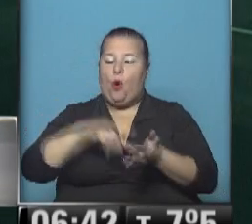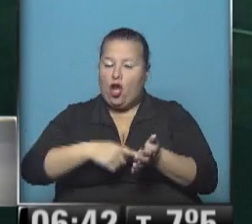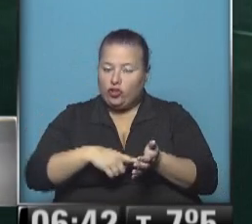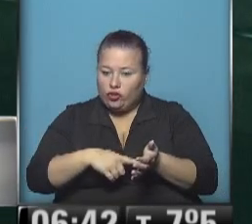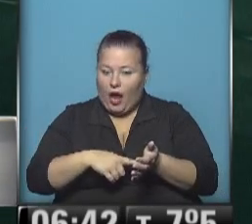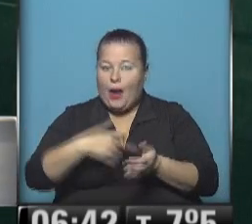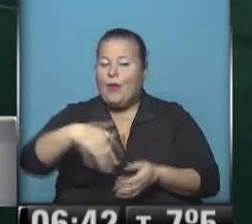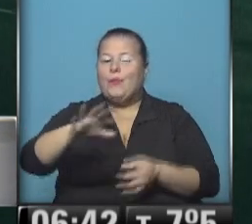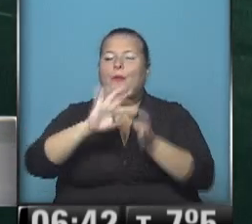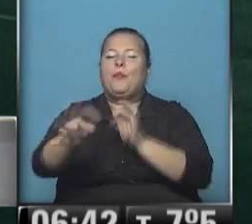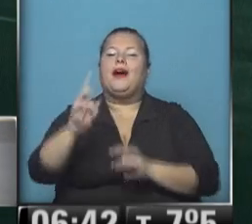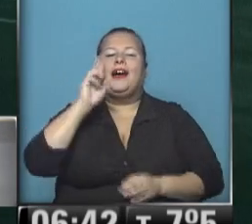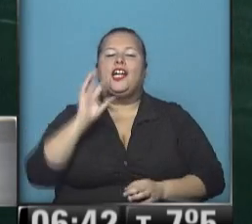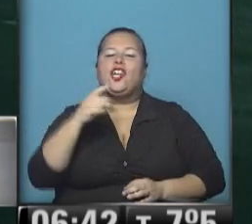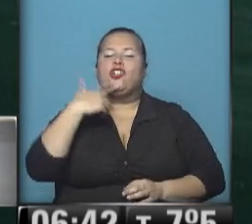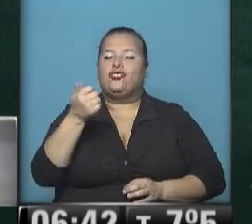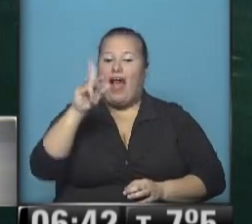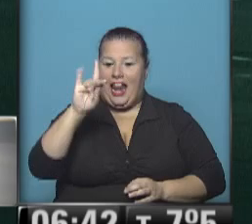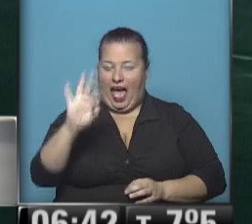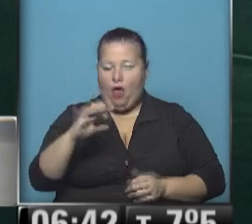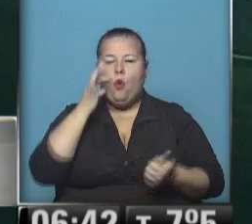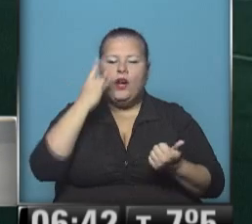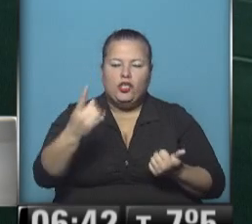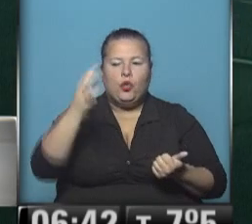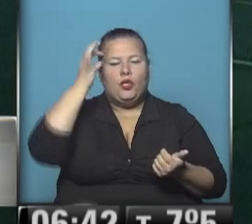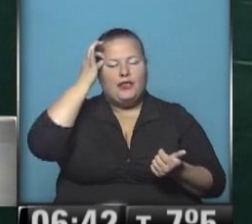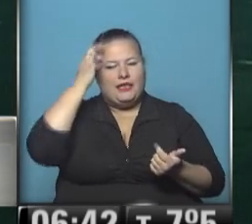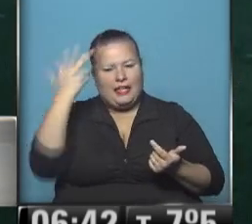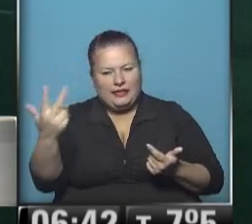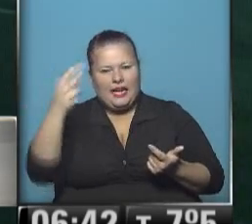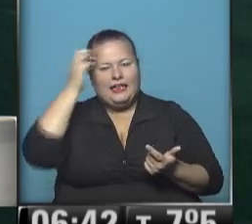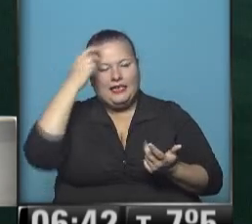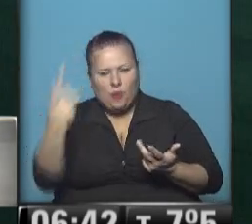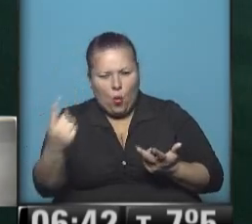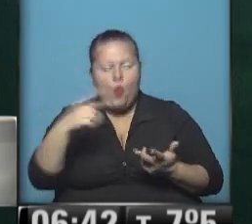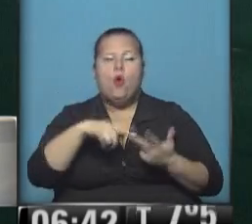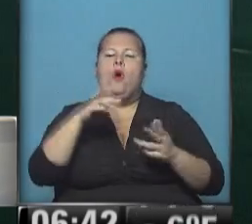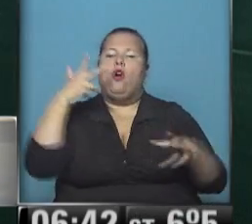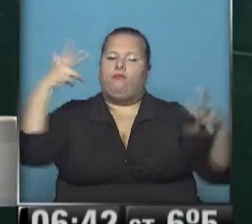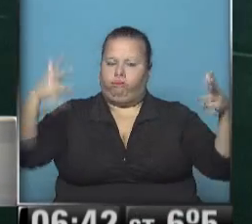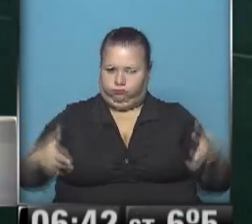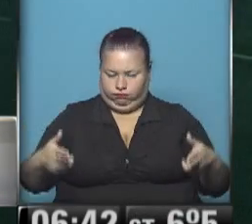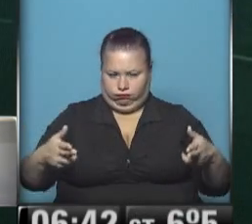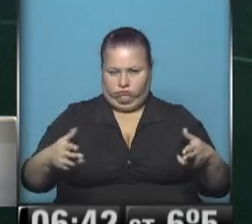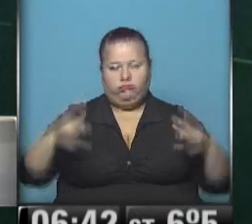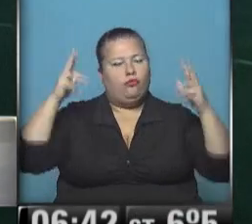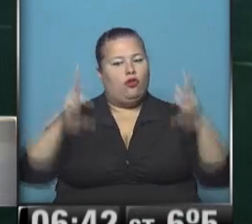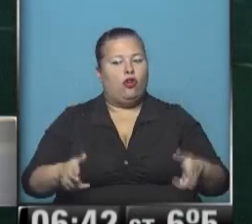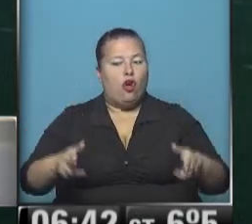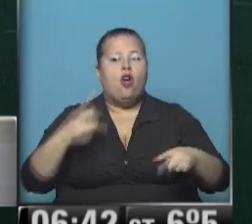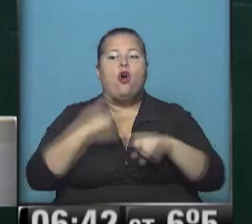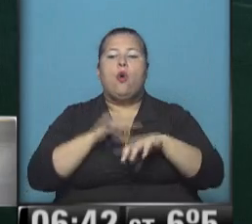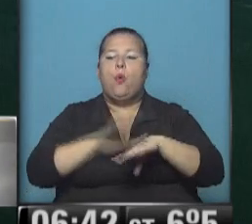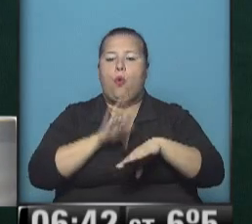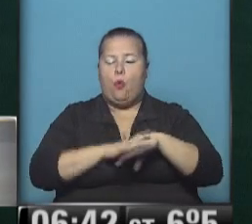próximas al río Salado, como la 41, la 63, la 31, están cortadas. Están cortadas por